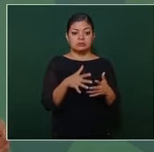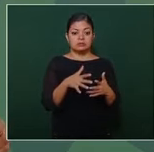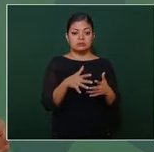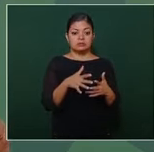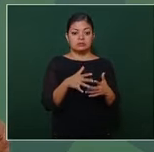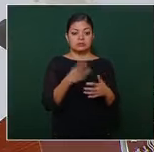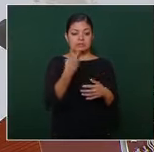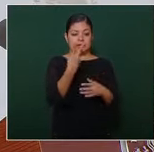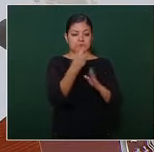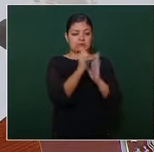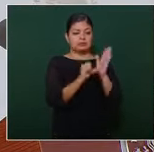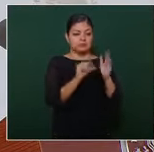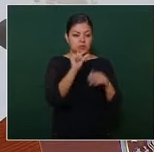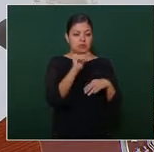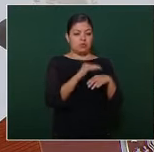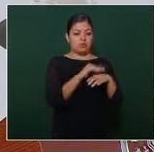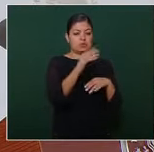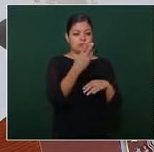tres meses más